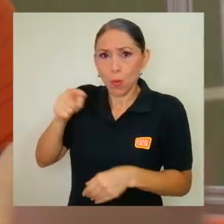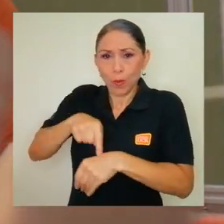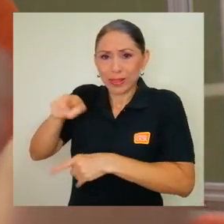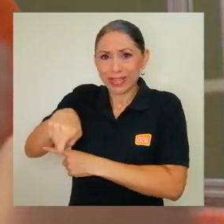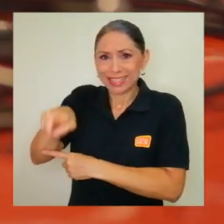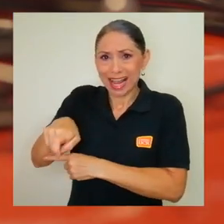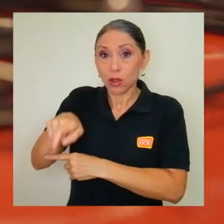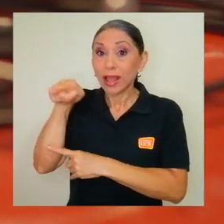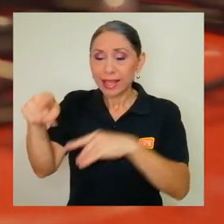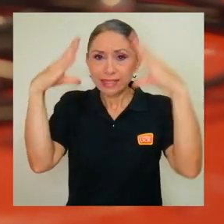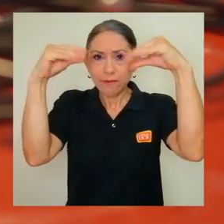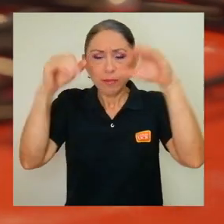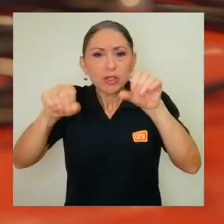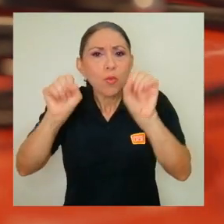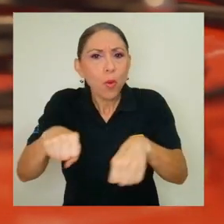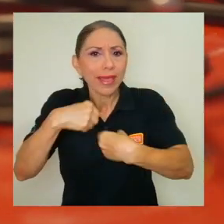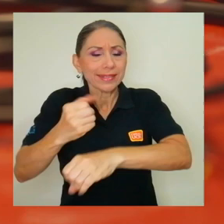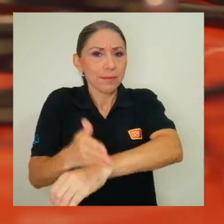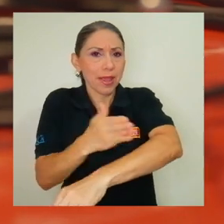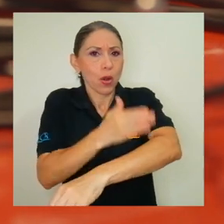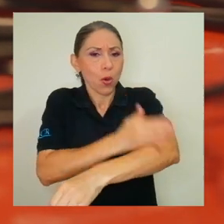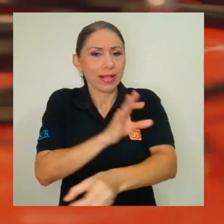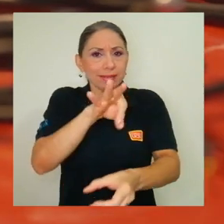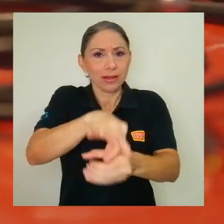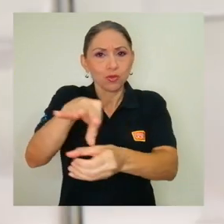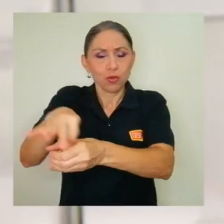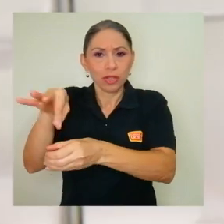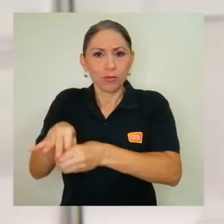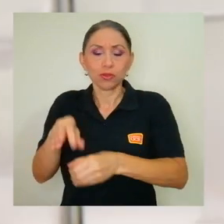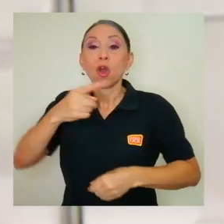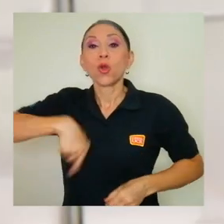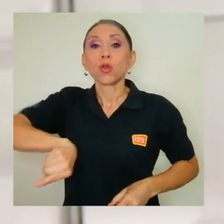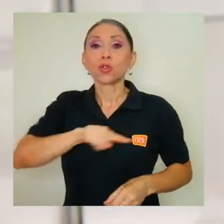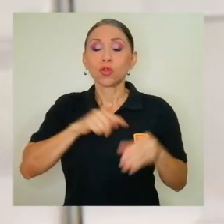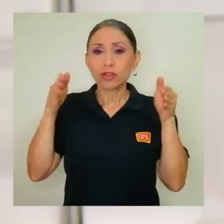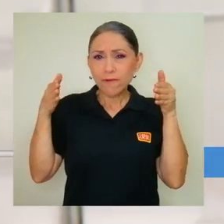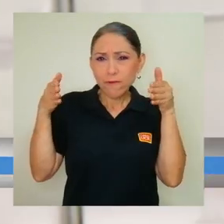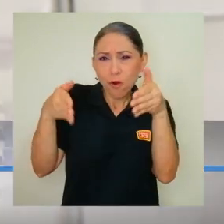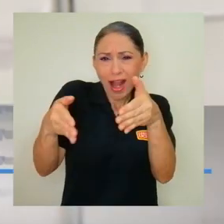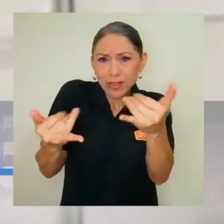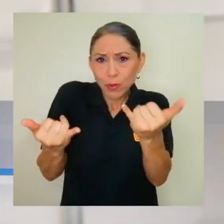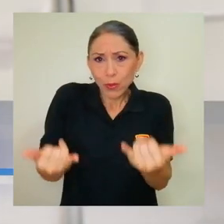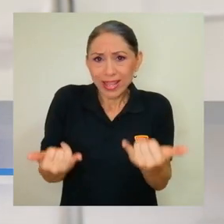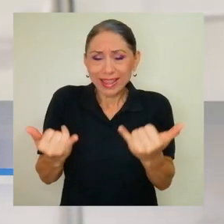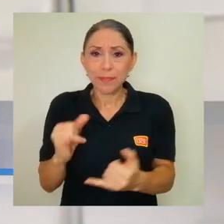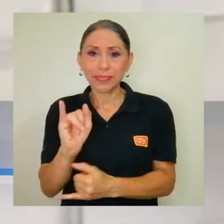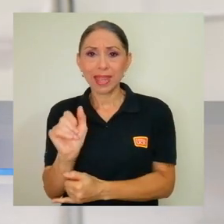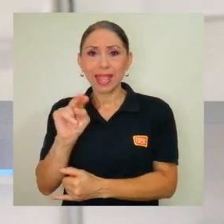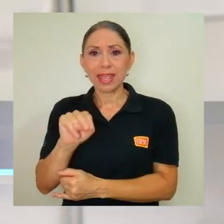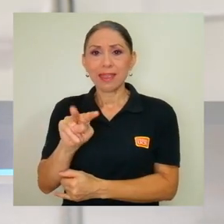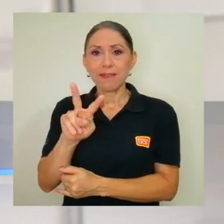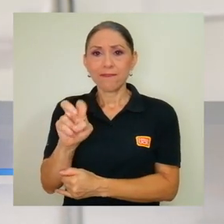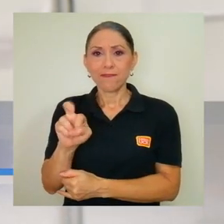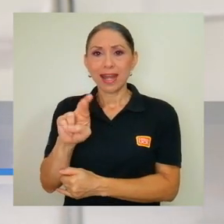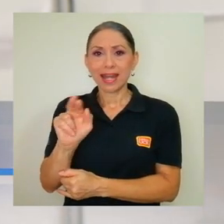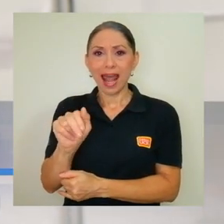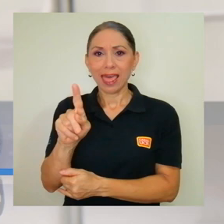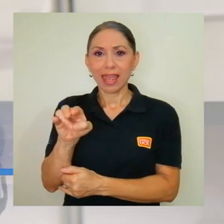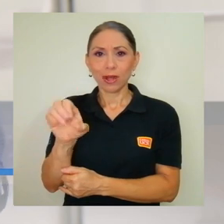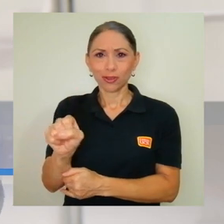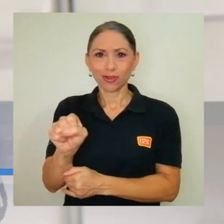recolectada permita hacer mejoras en los cultivos. Nos estamos enfocando por el momento en invernaderos,